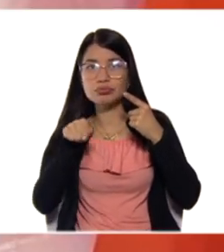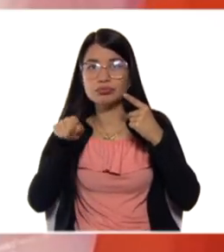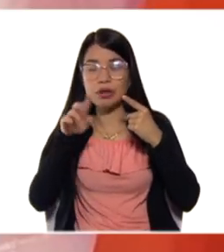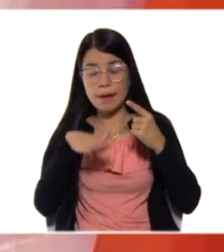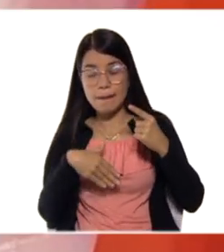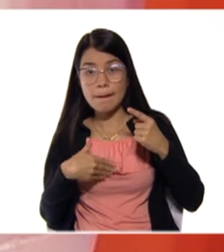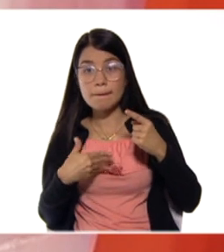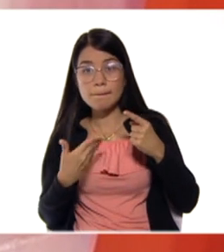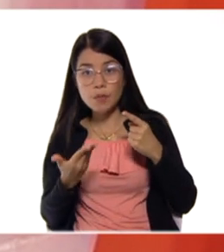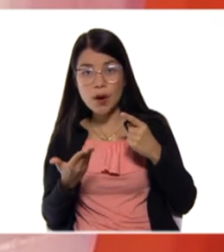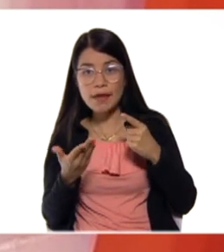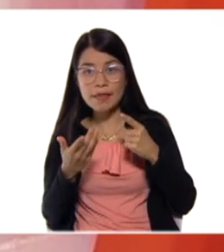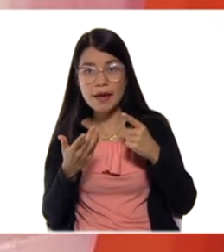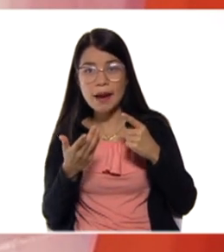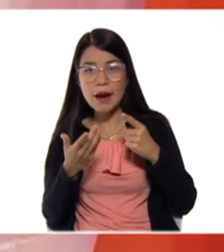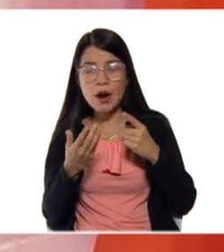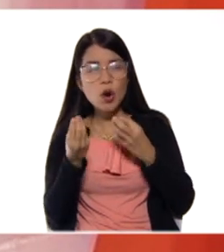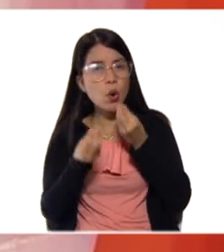través de un voltímetro.